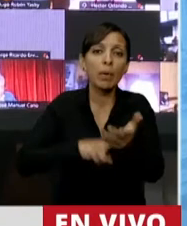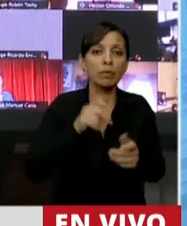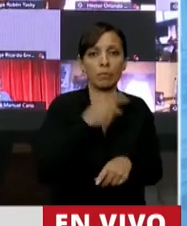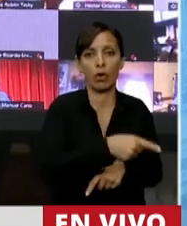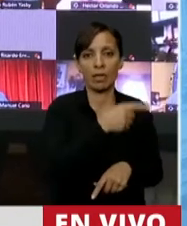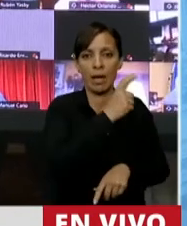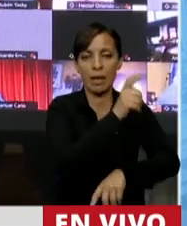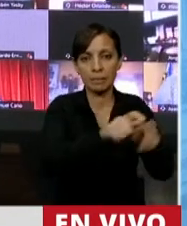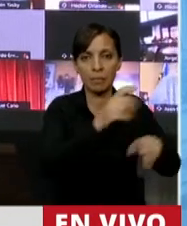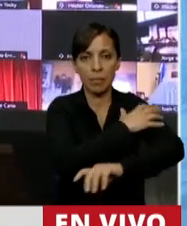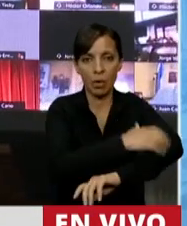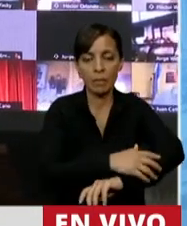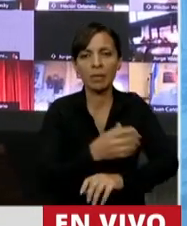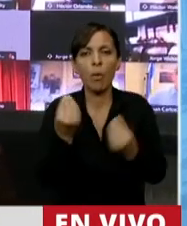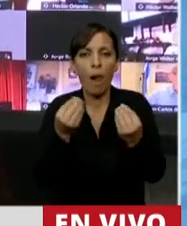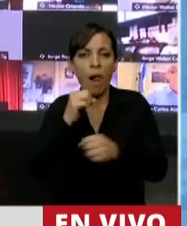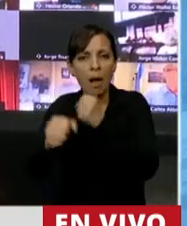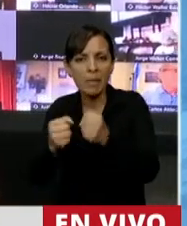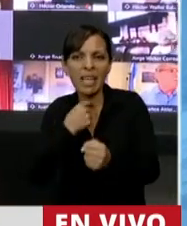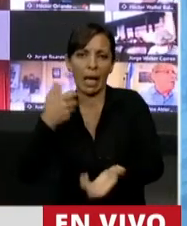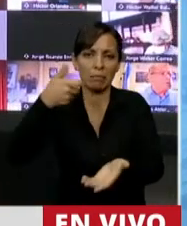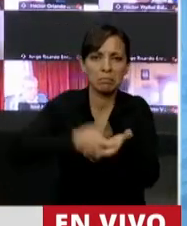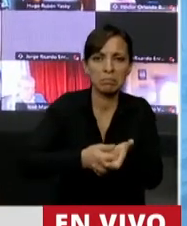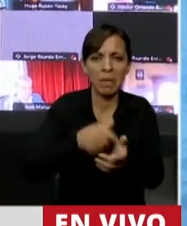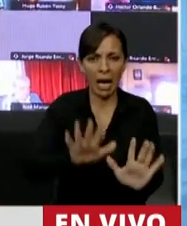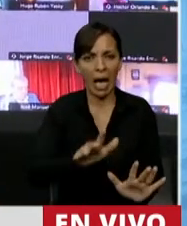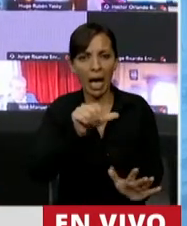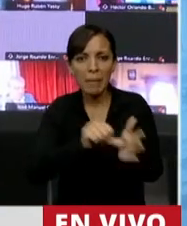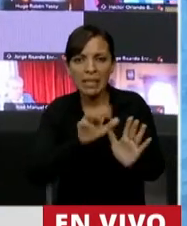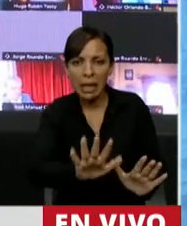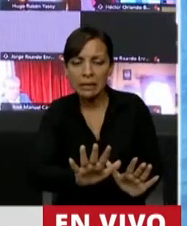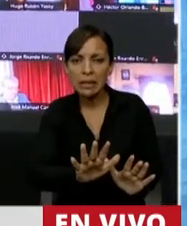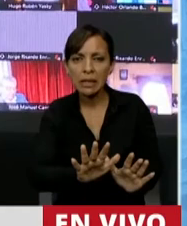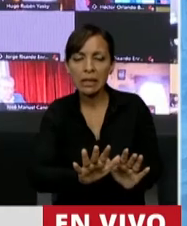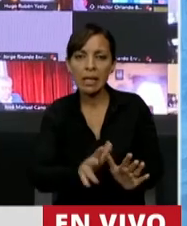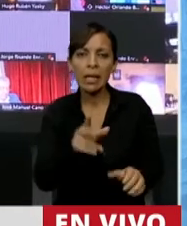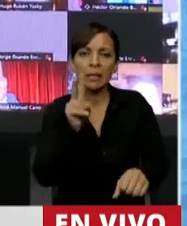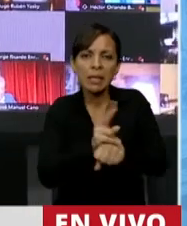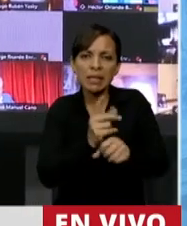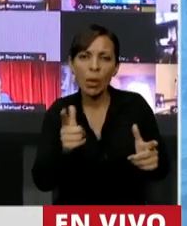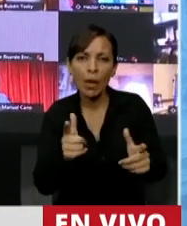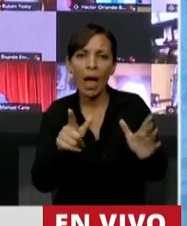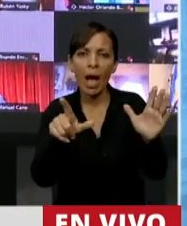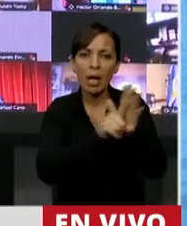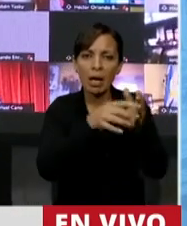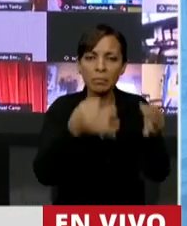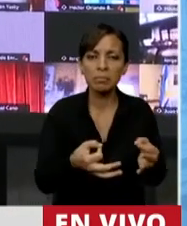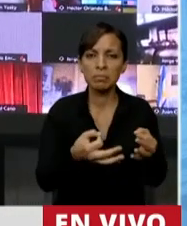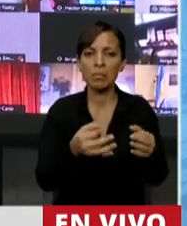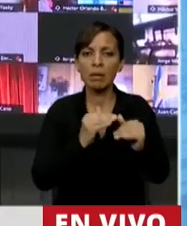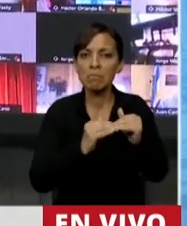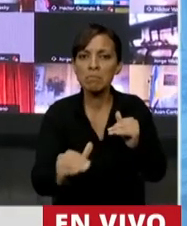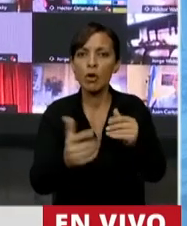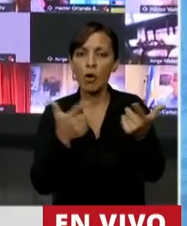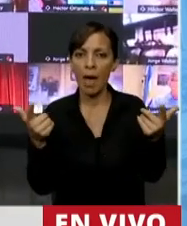pobres. ¿Qué empresa va a querer invertir en un país con semejante inseguridad jurídica y presión tributaria?